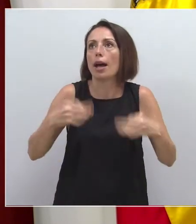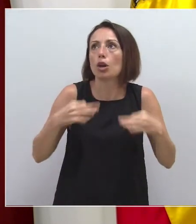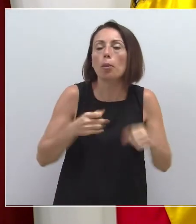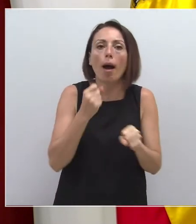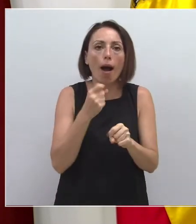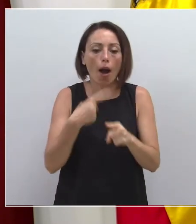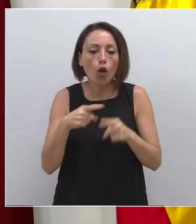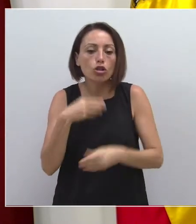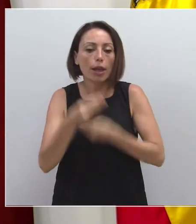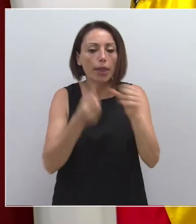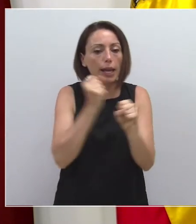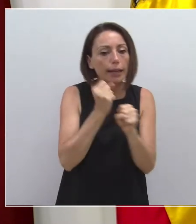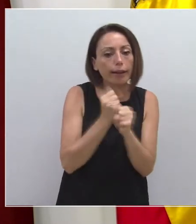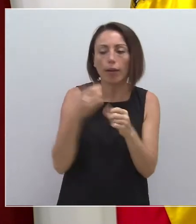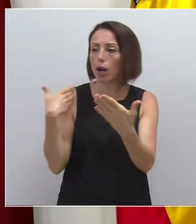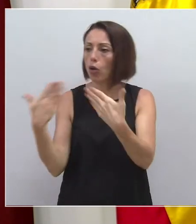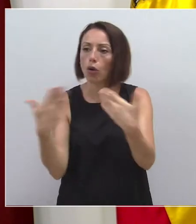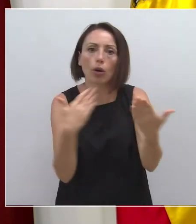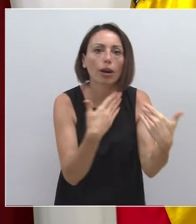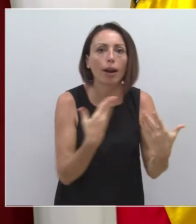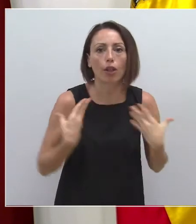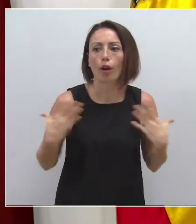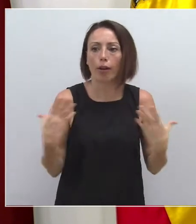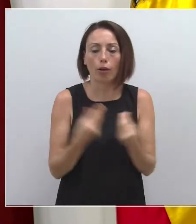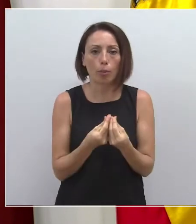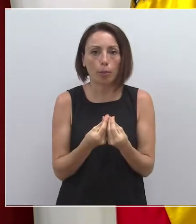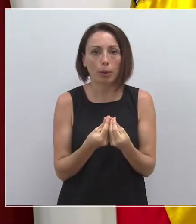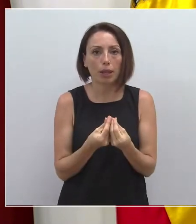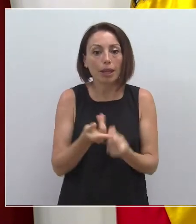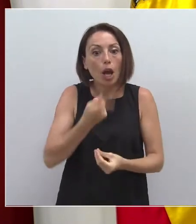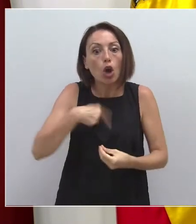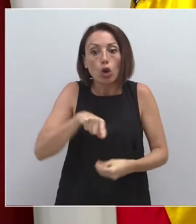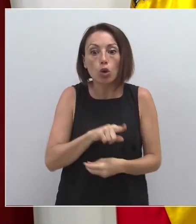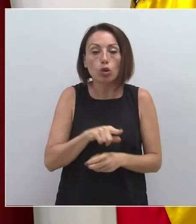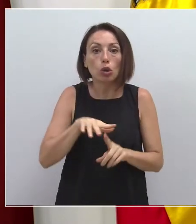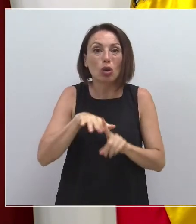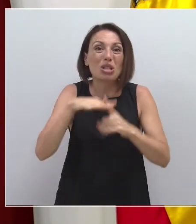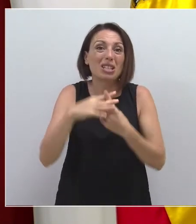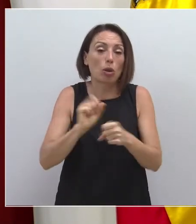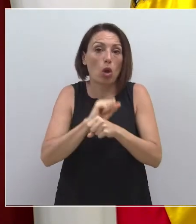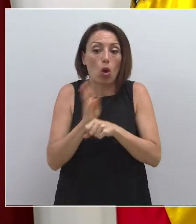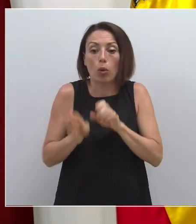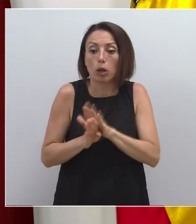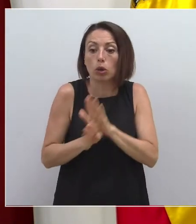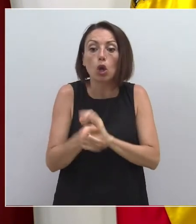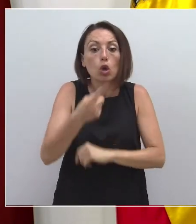en nuestro trabajo, en nuestras relaciones, en nuestra convivencia. Tenemos que convivir, tenemos que acostumbrarnos, no tenemos que tener